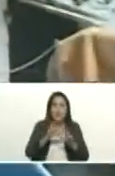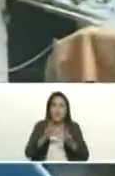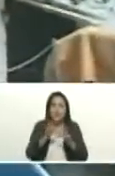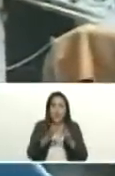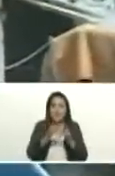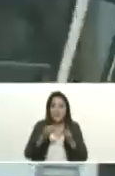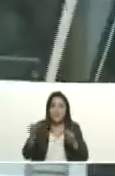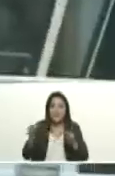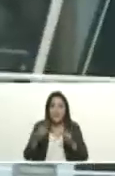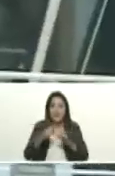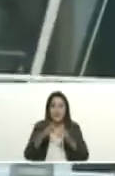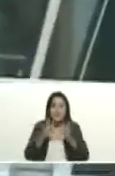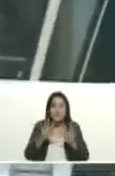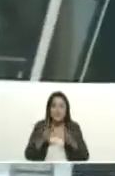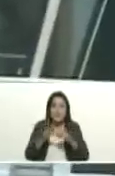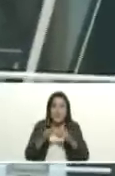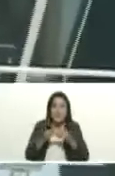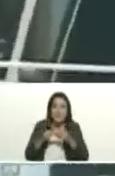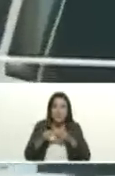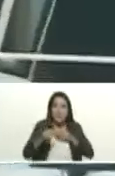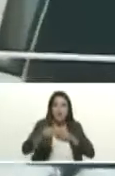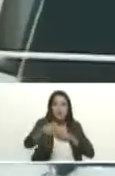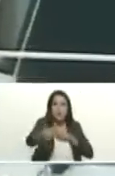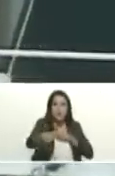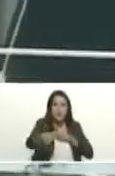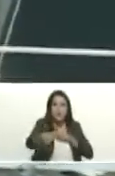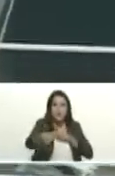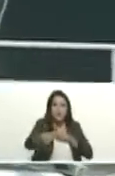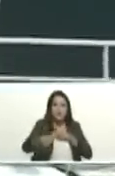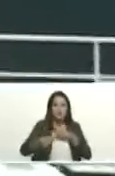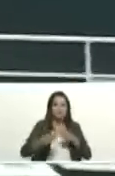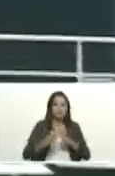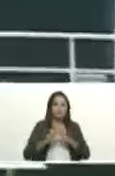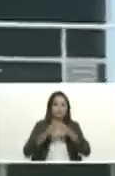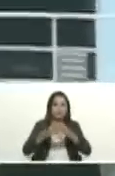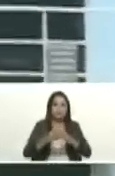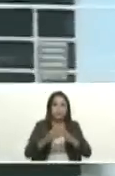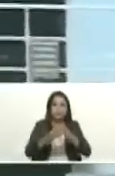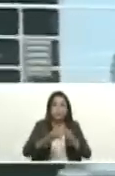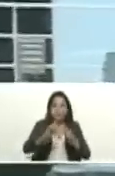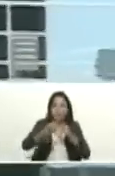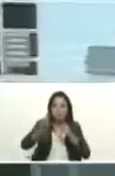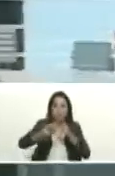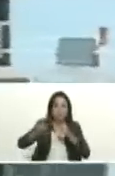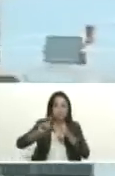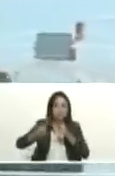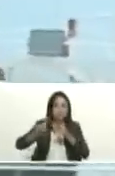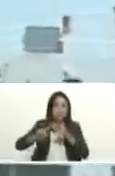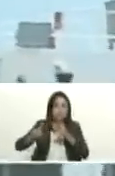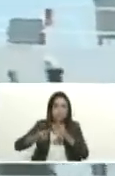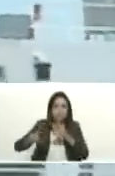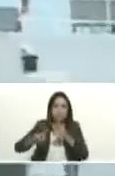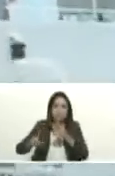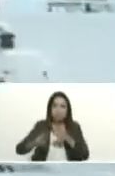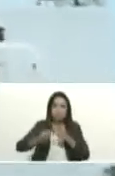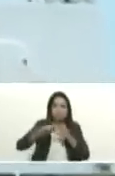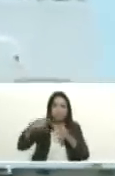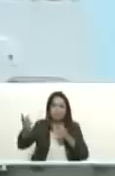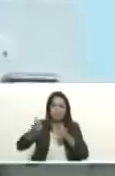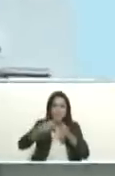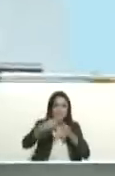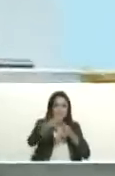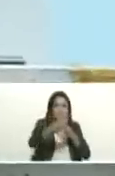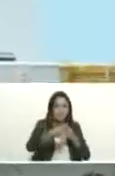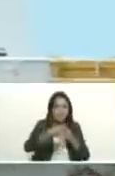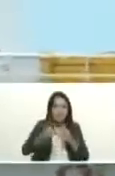10 metros de ancho se puede transportar de forma inmediata cualquier cantidad de material y equipo a cualquier sitio que